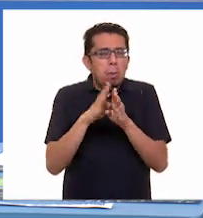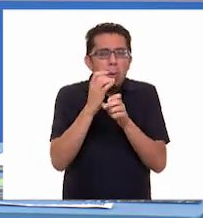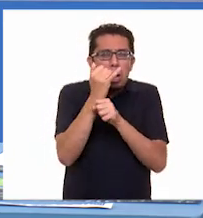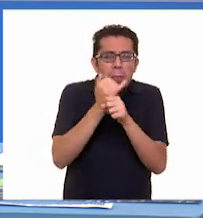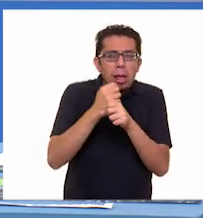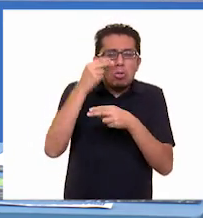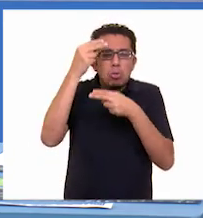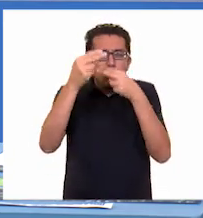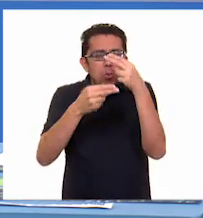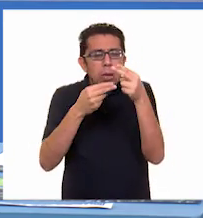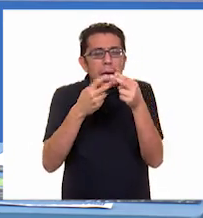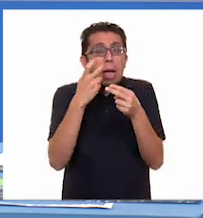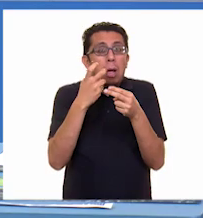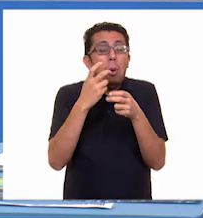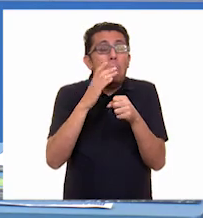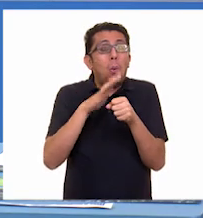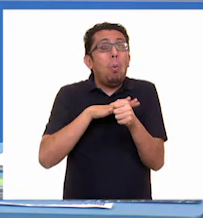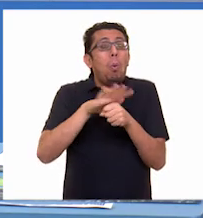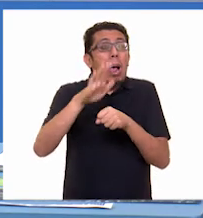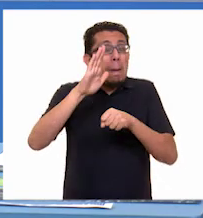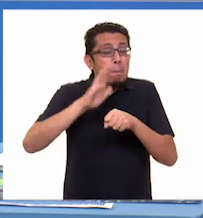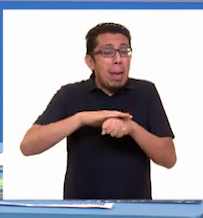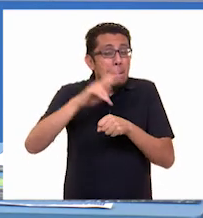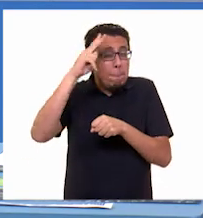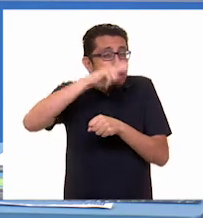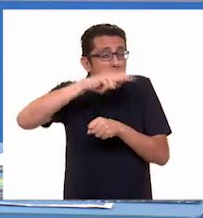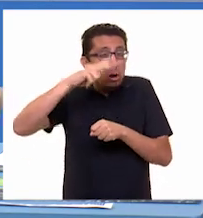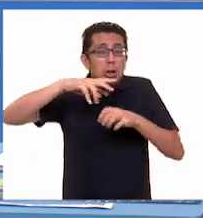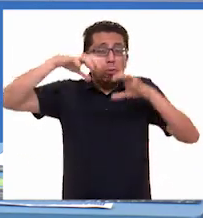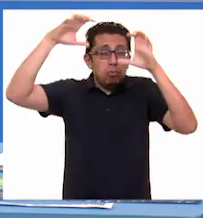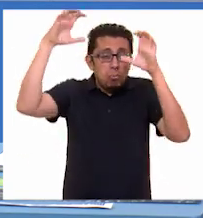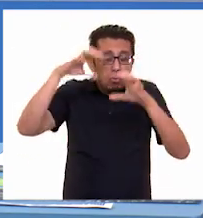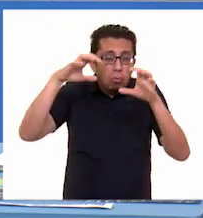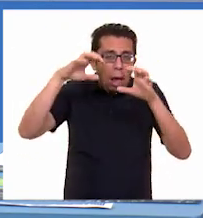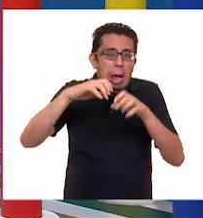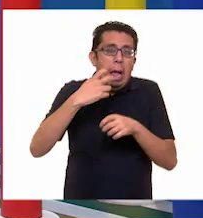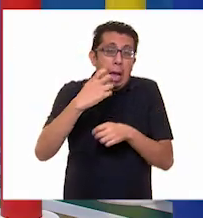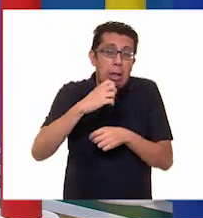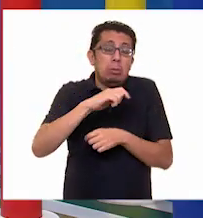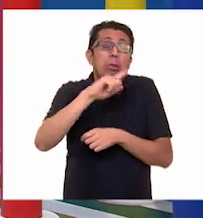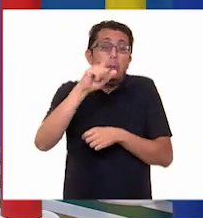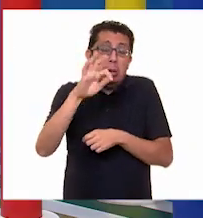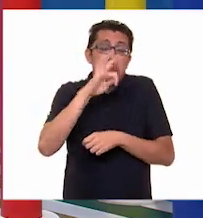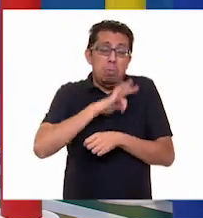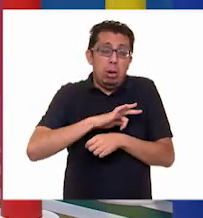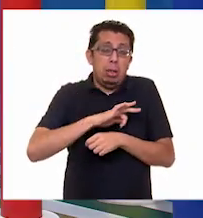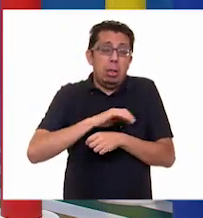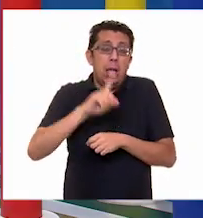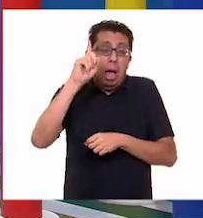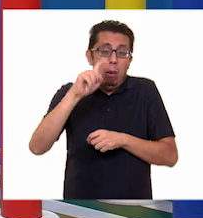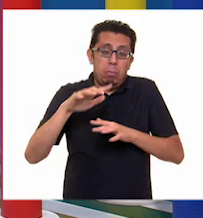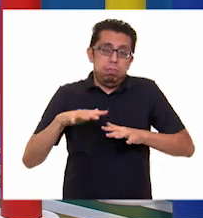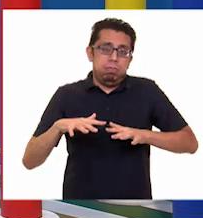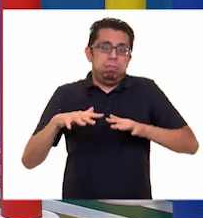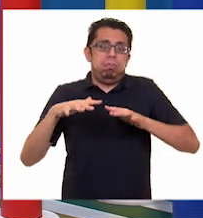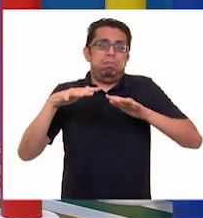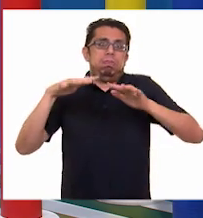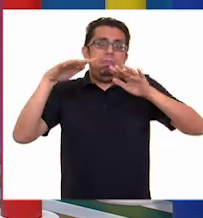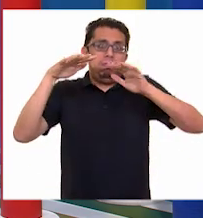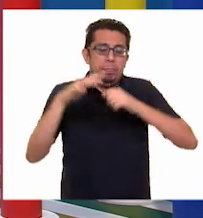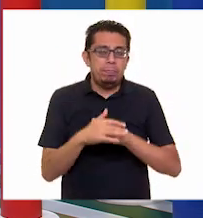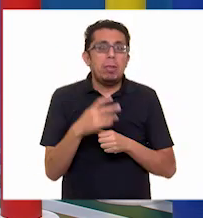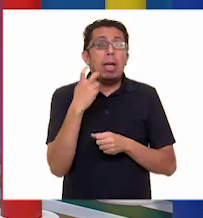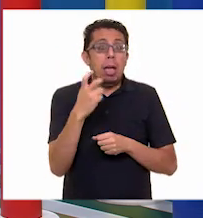cuáles dejarán más lluvia, porque de eso dependerá si habrá inundaciones. Muy bien, Ale. Las nubes son un elemento